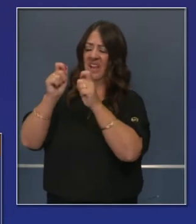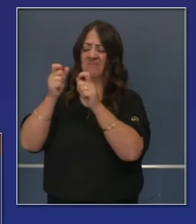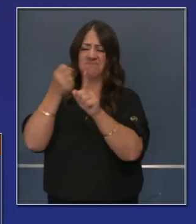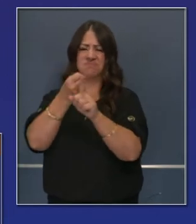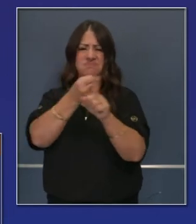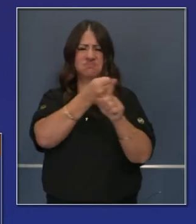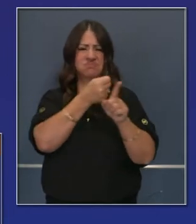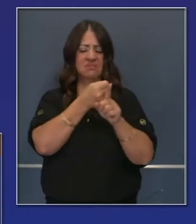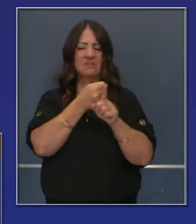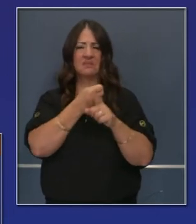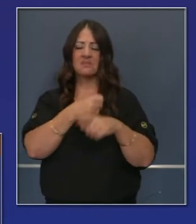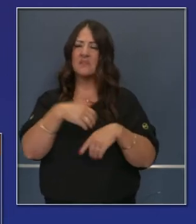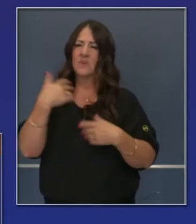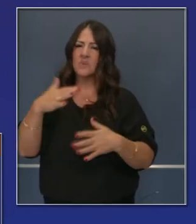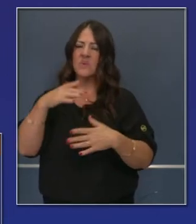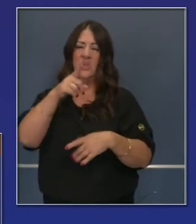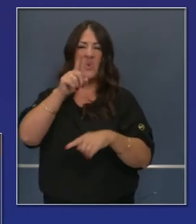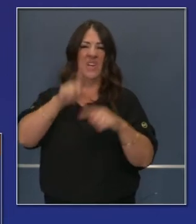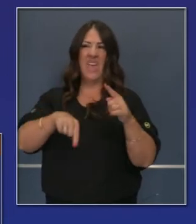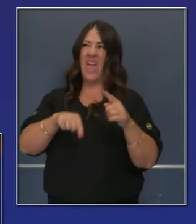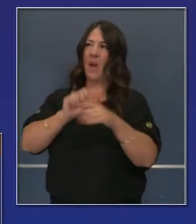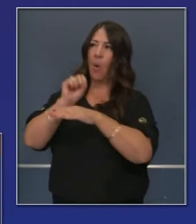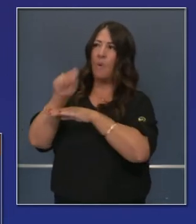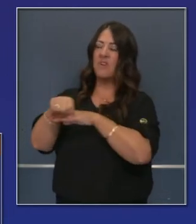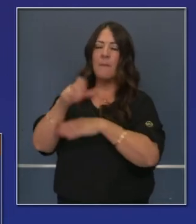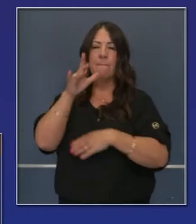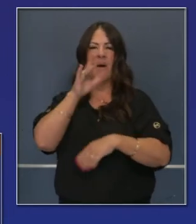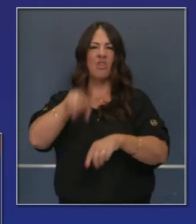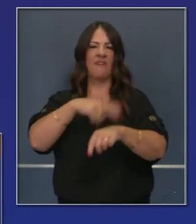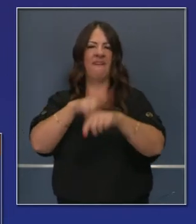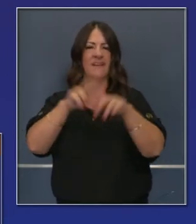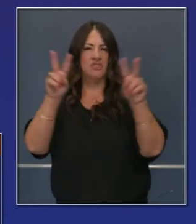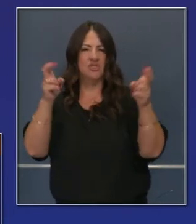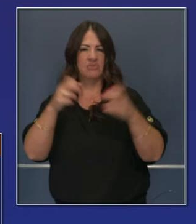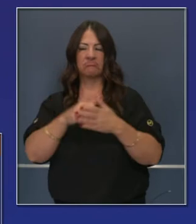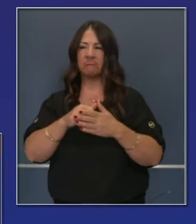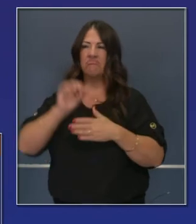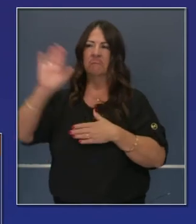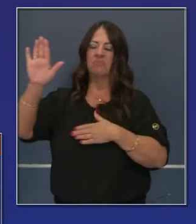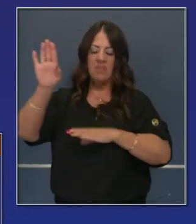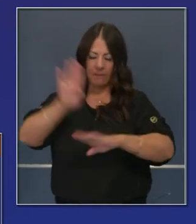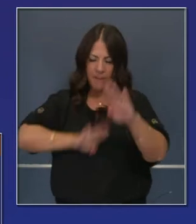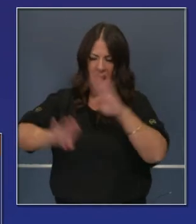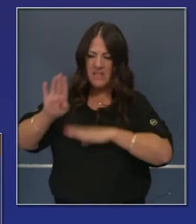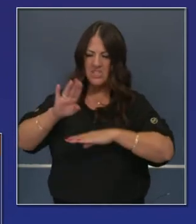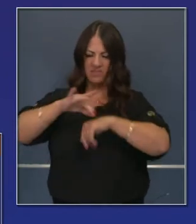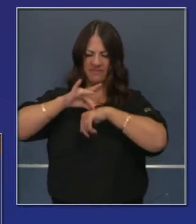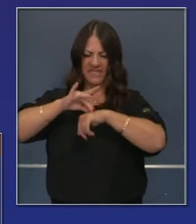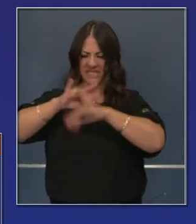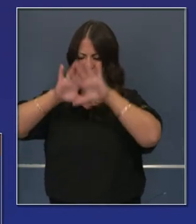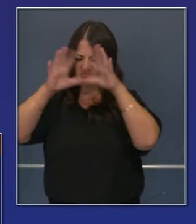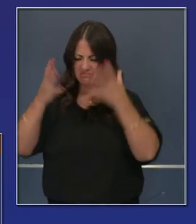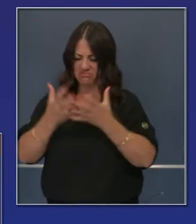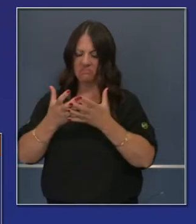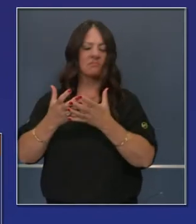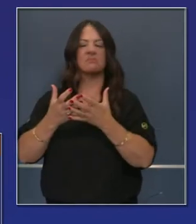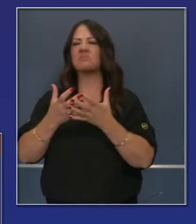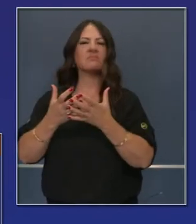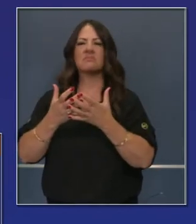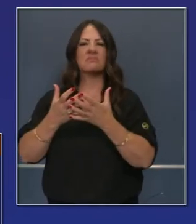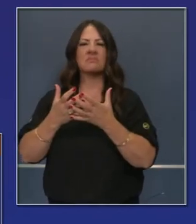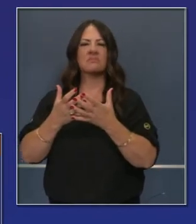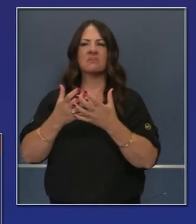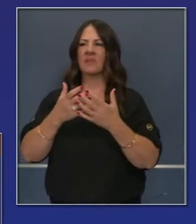anteriormente, la naturaleza batea a mil. Ella sabe de química, ella sabe de